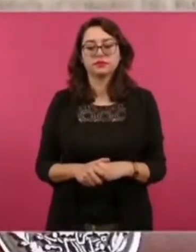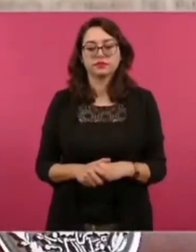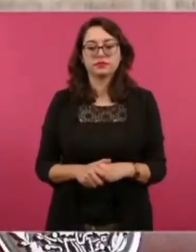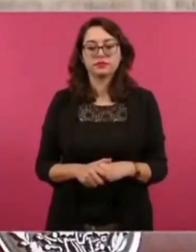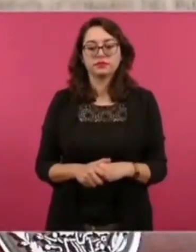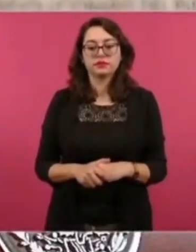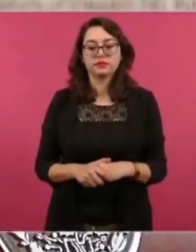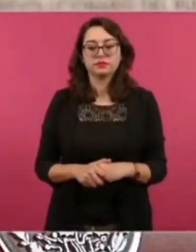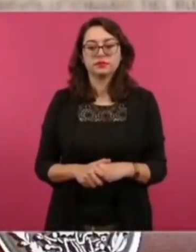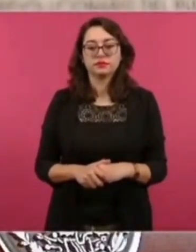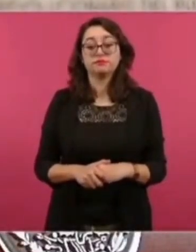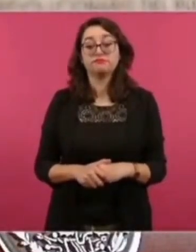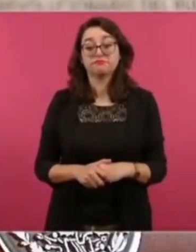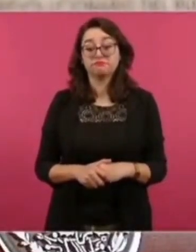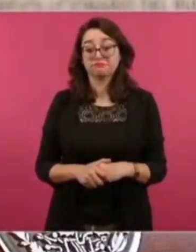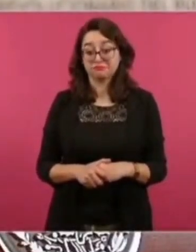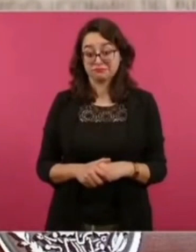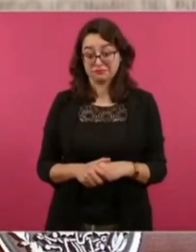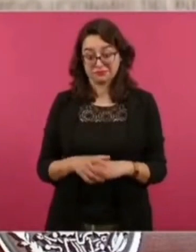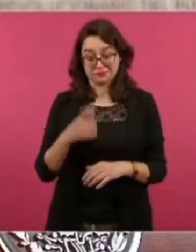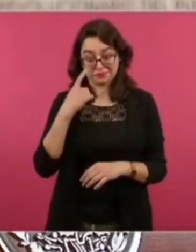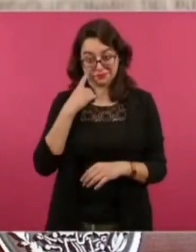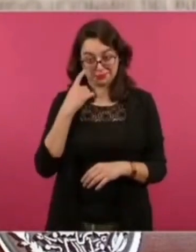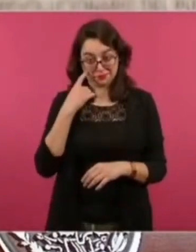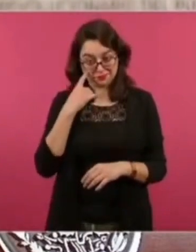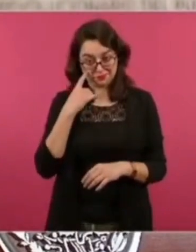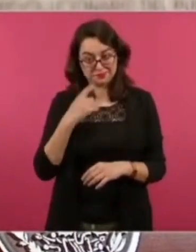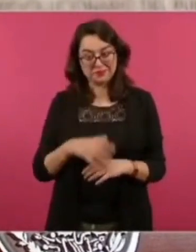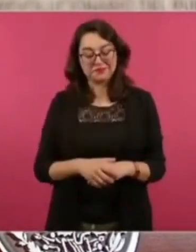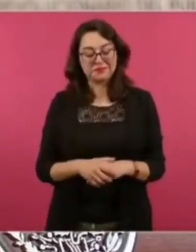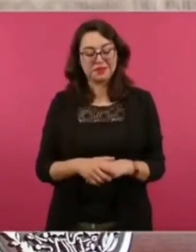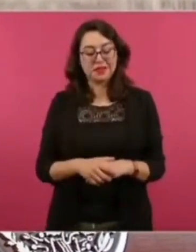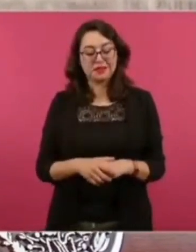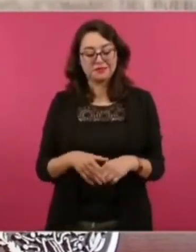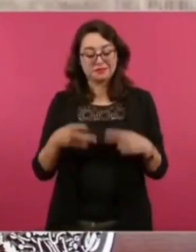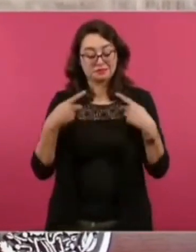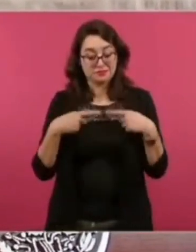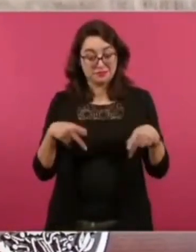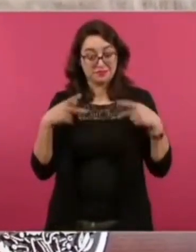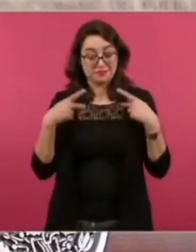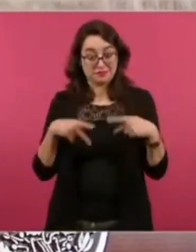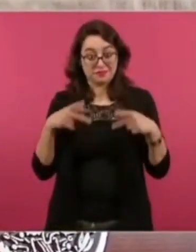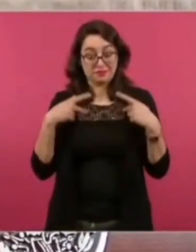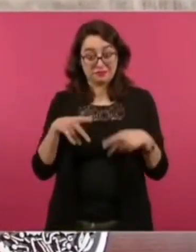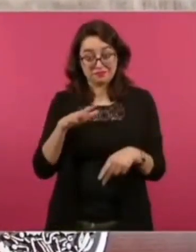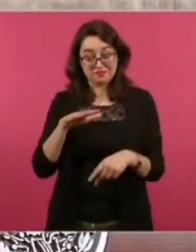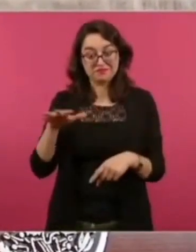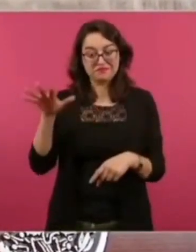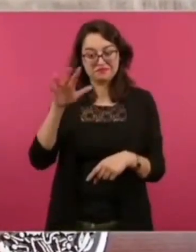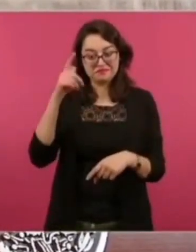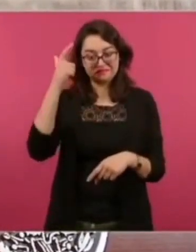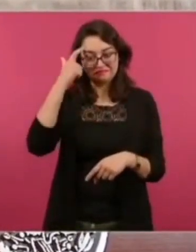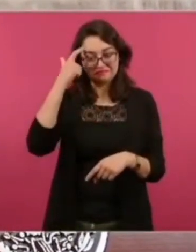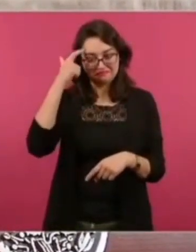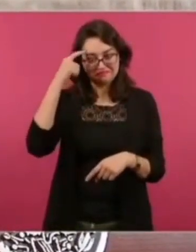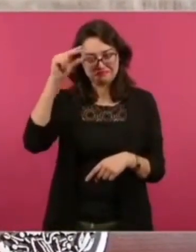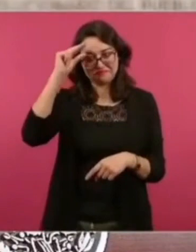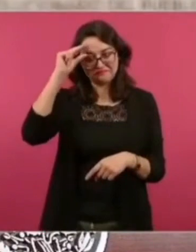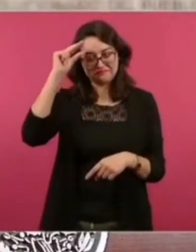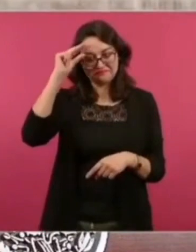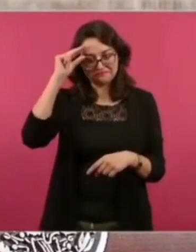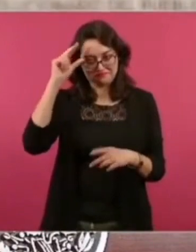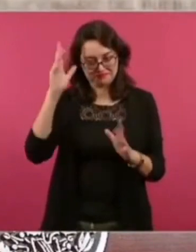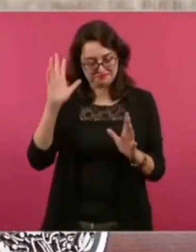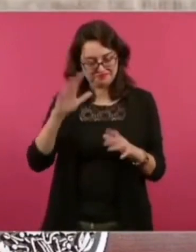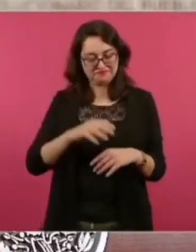Y fíjense cómo están informados. Primero, muy